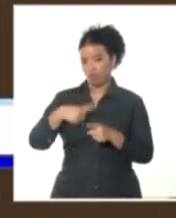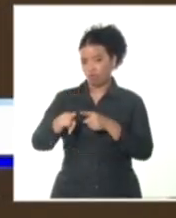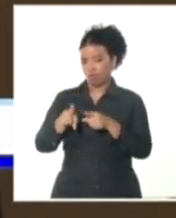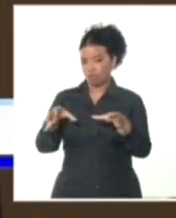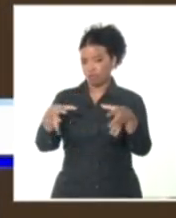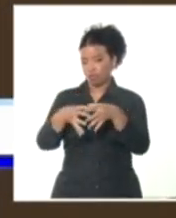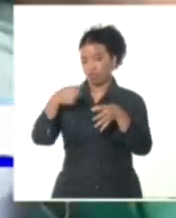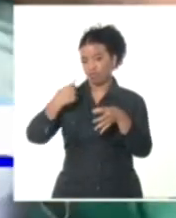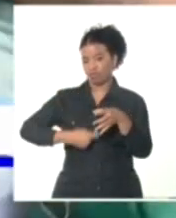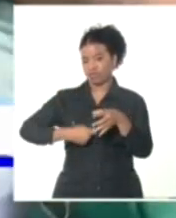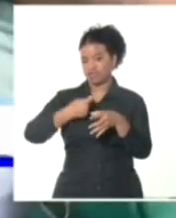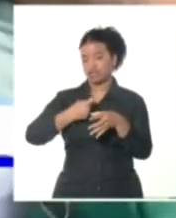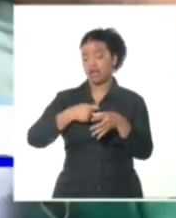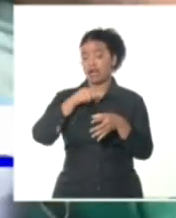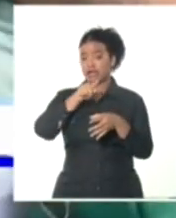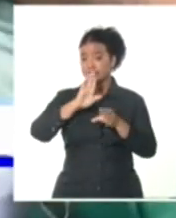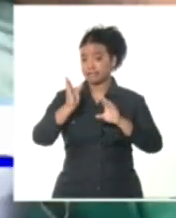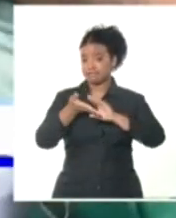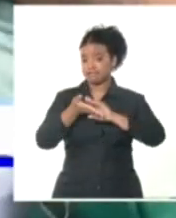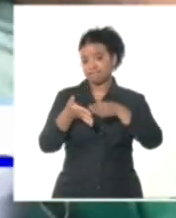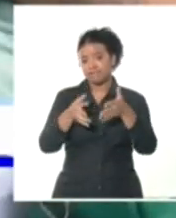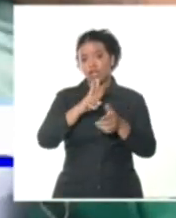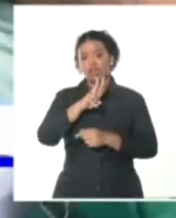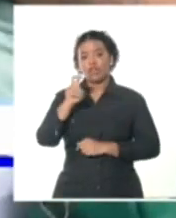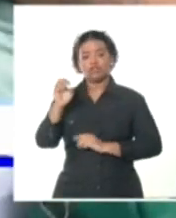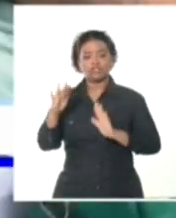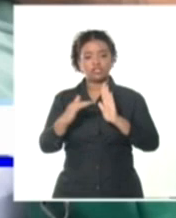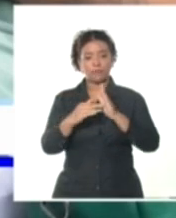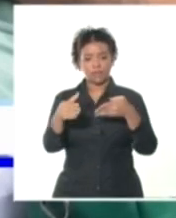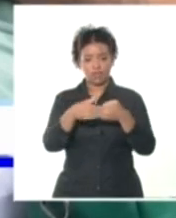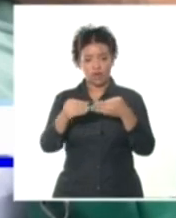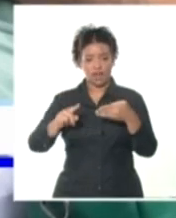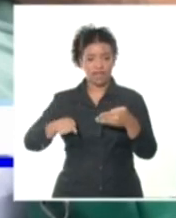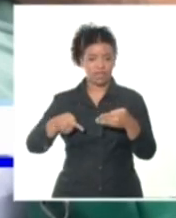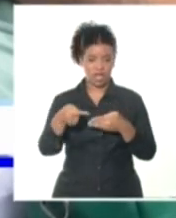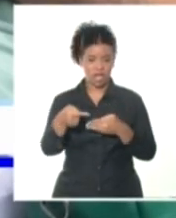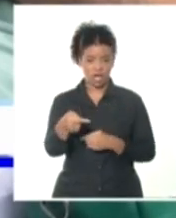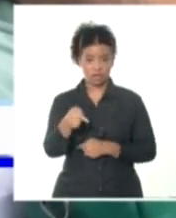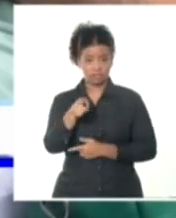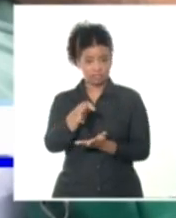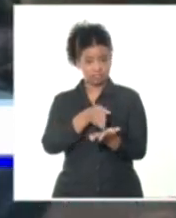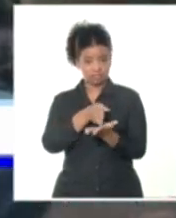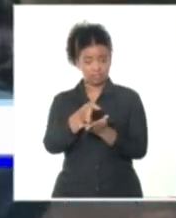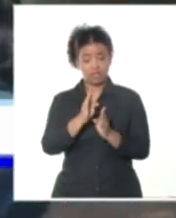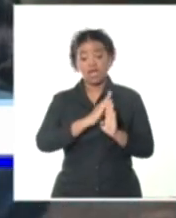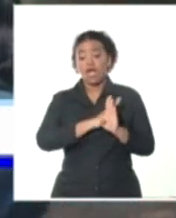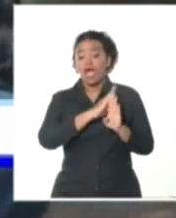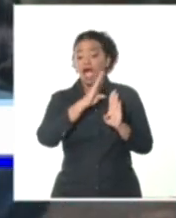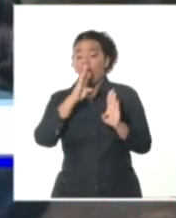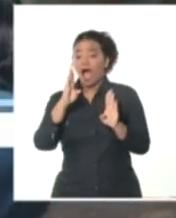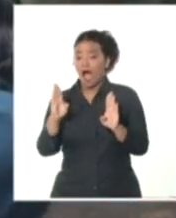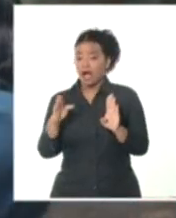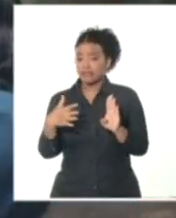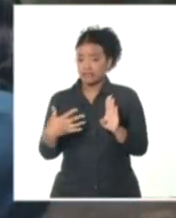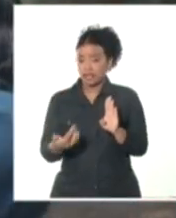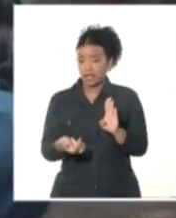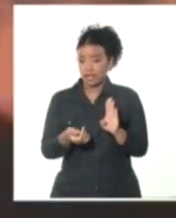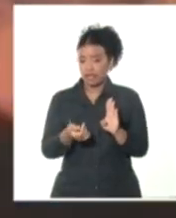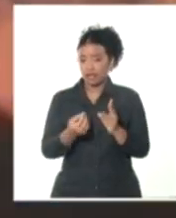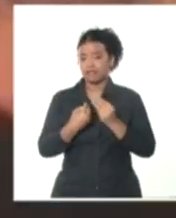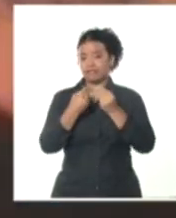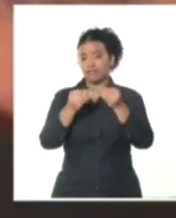multa de casi 200 mil dólares diarios. La penalidad se mantendrá hasta la entrega a las autoridades de los números